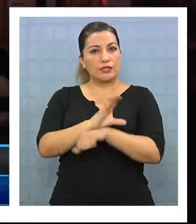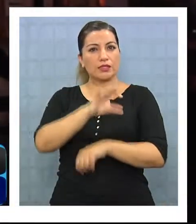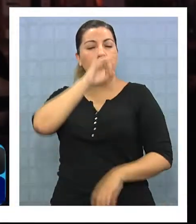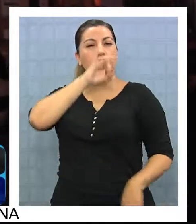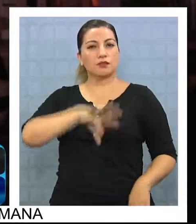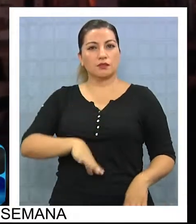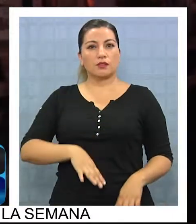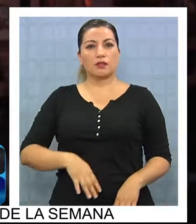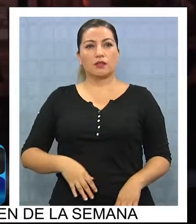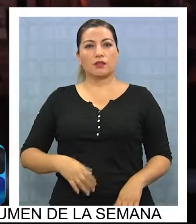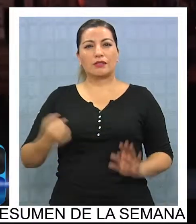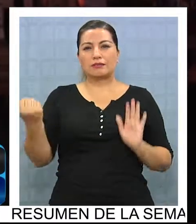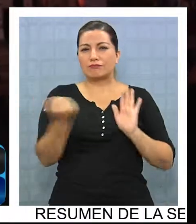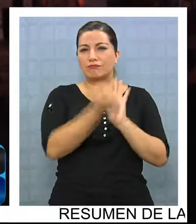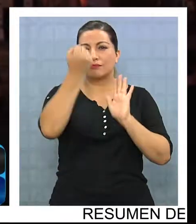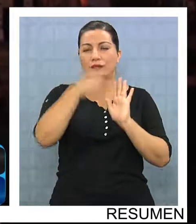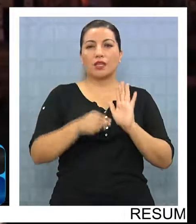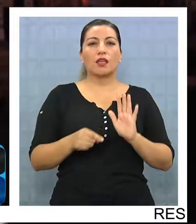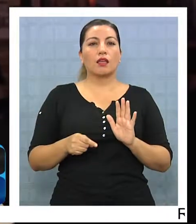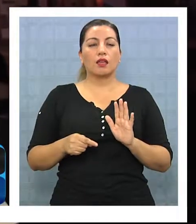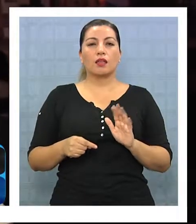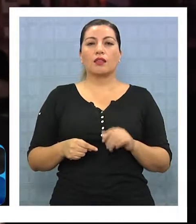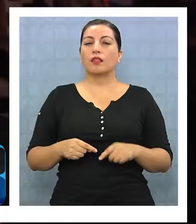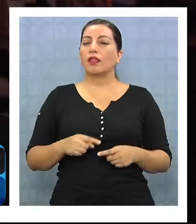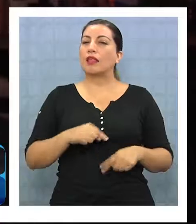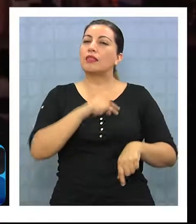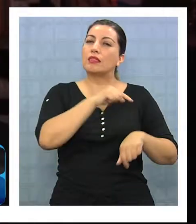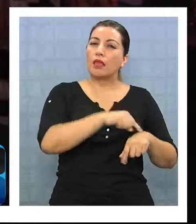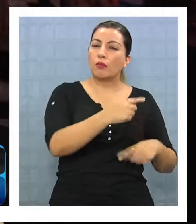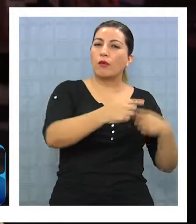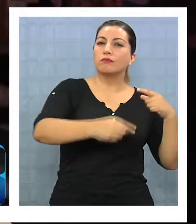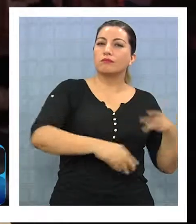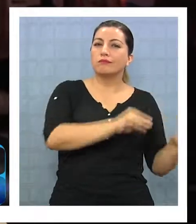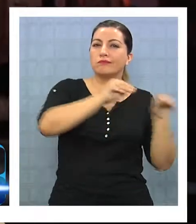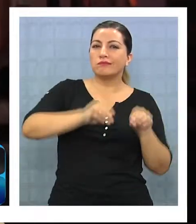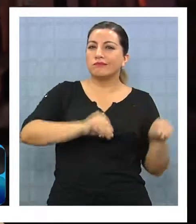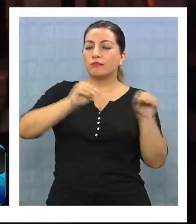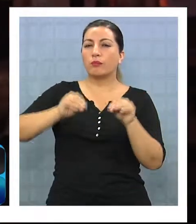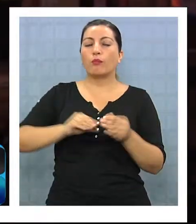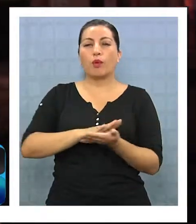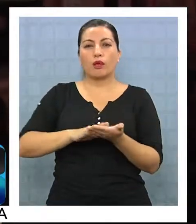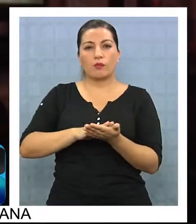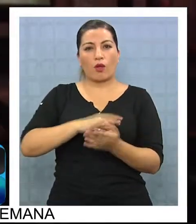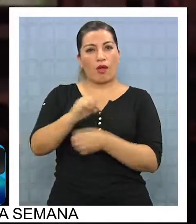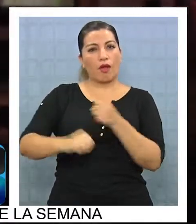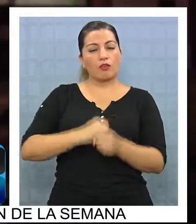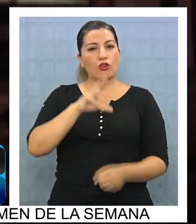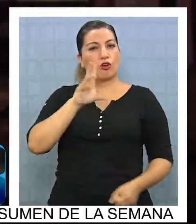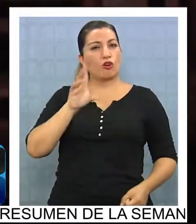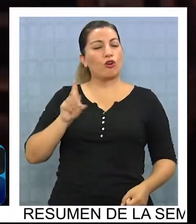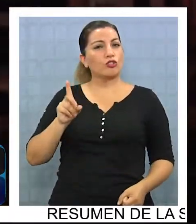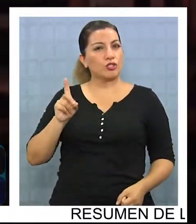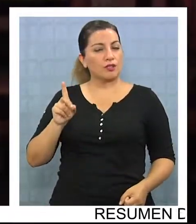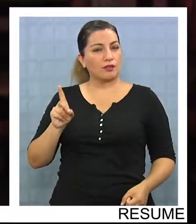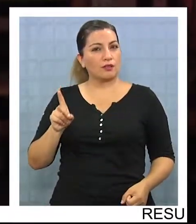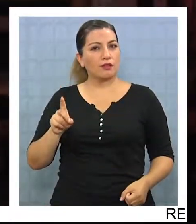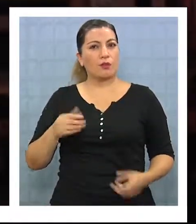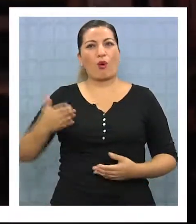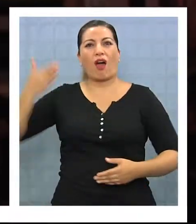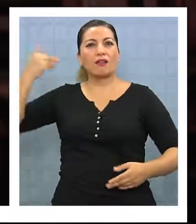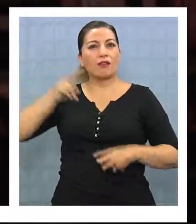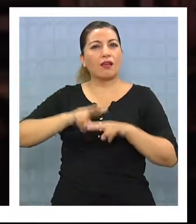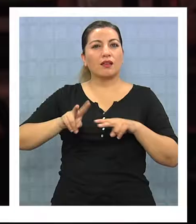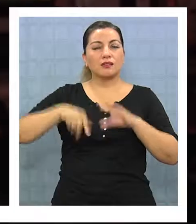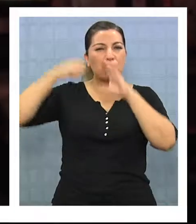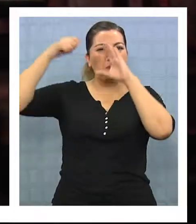ha marcado digamos durante todas las épocas. Yo creo que desde los años 80 para adelante, con las precarias producciones que se hacían,